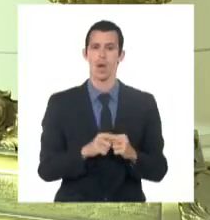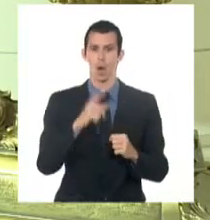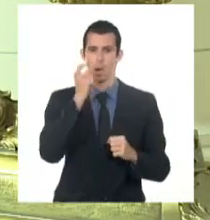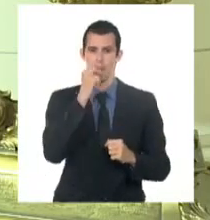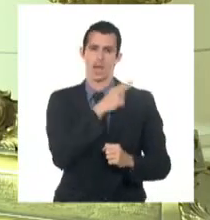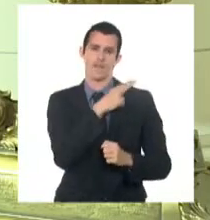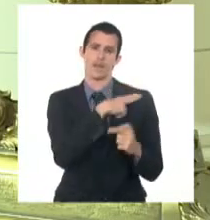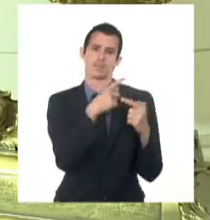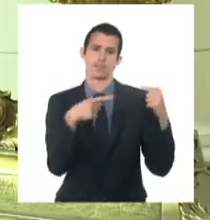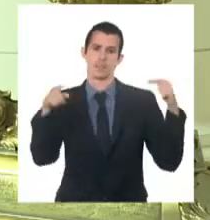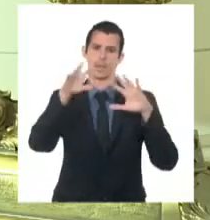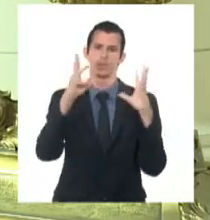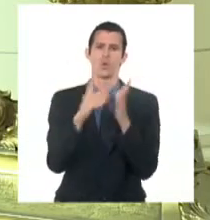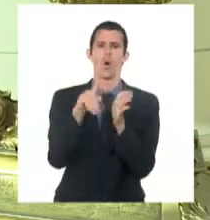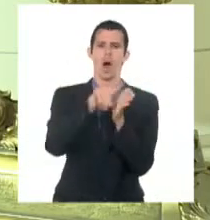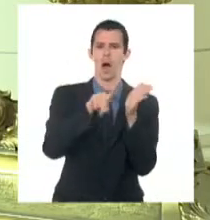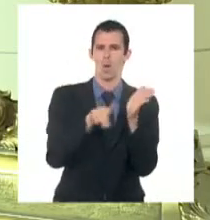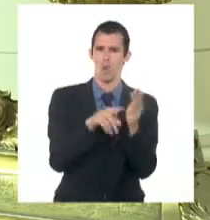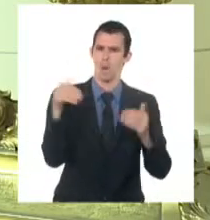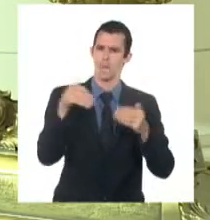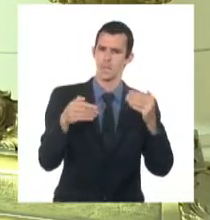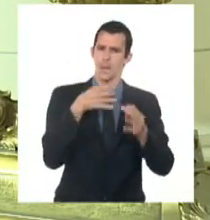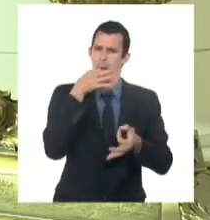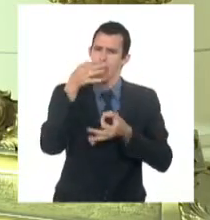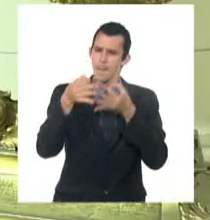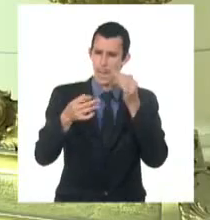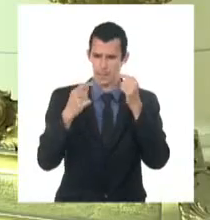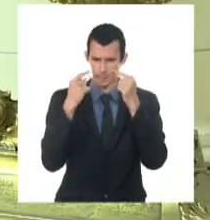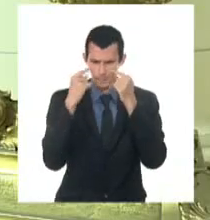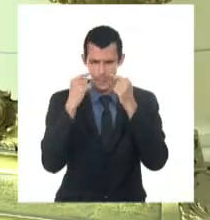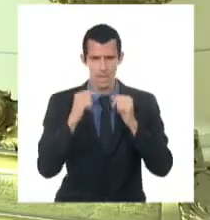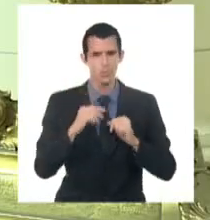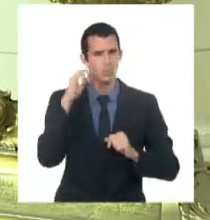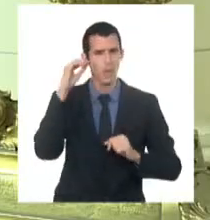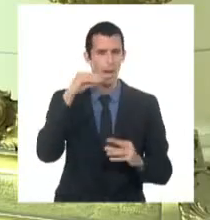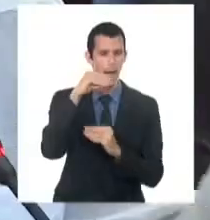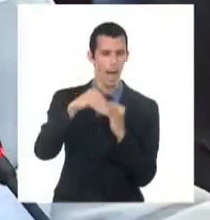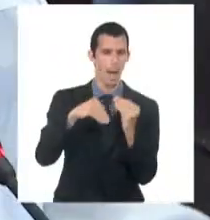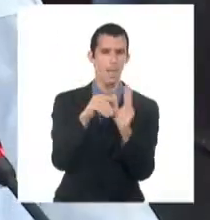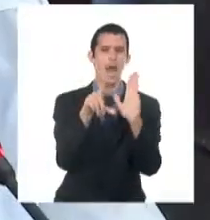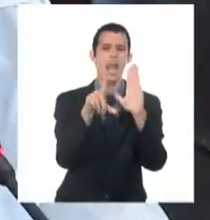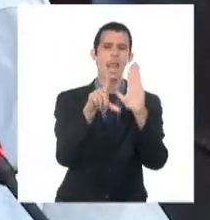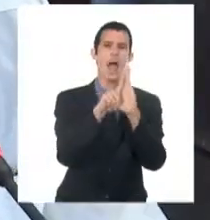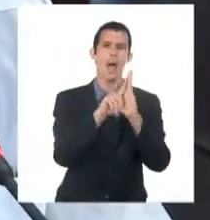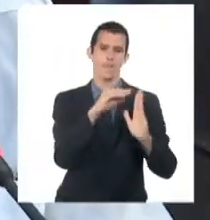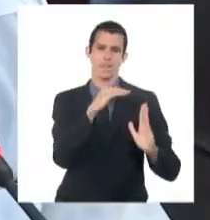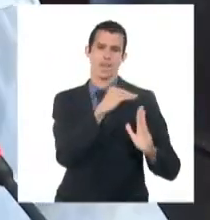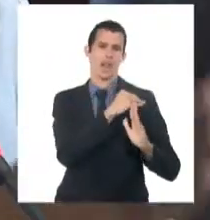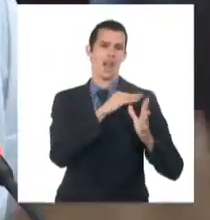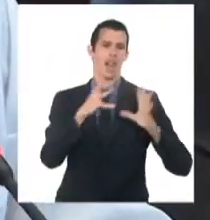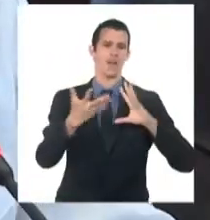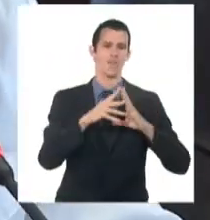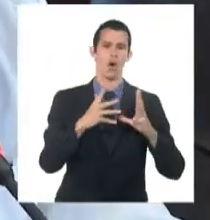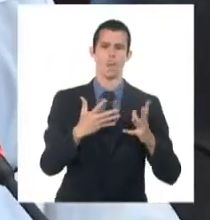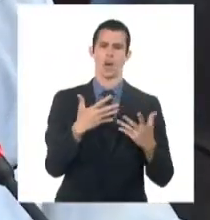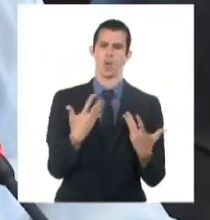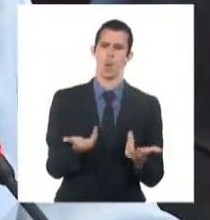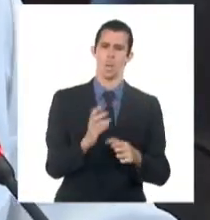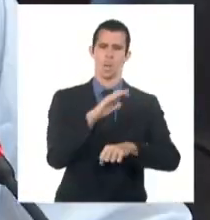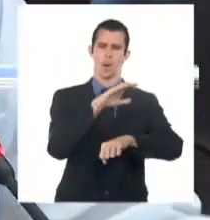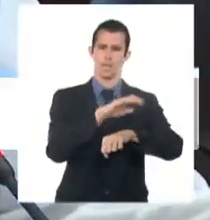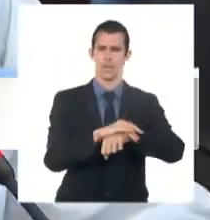Remigio Ferro, explicó detalles del proyecto de ley del Código Penal Militar. Pero este código también suprime,